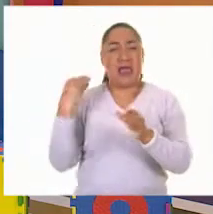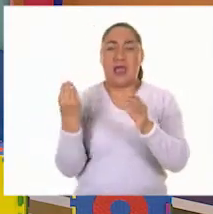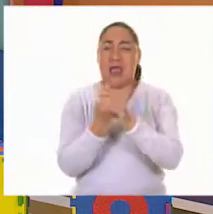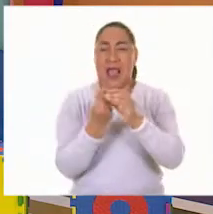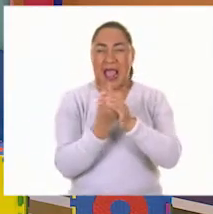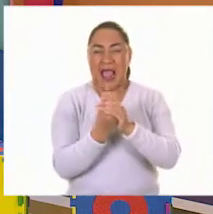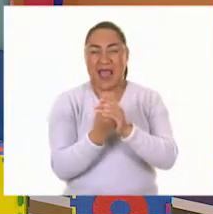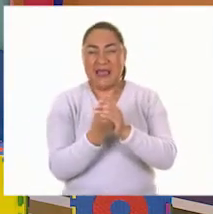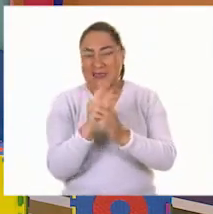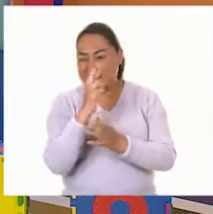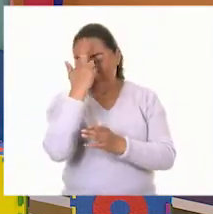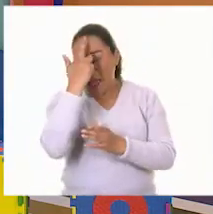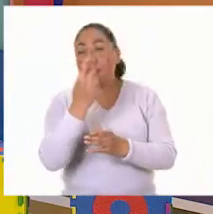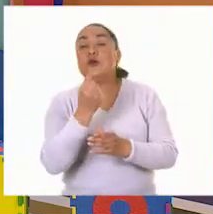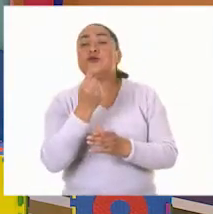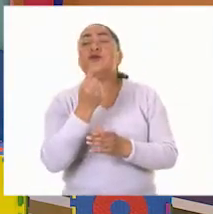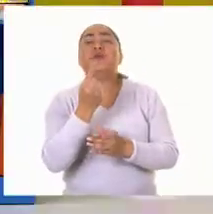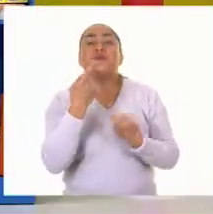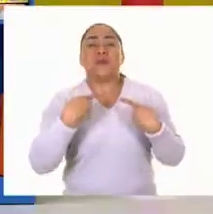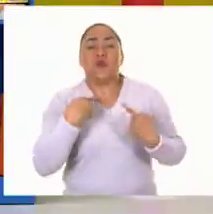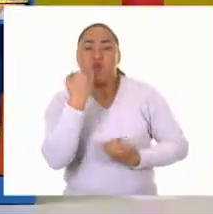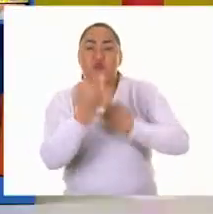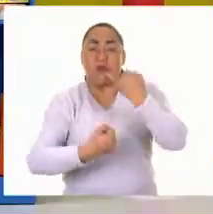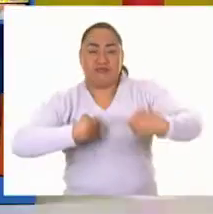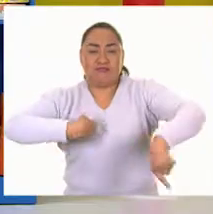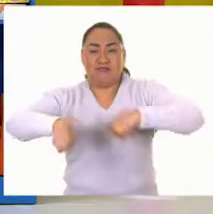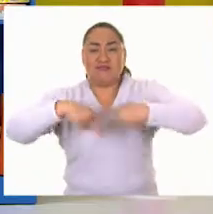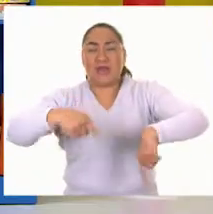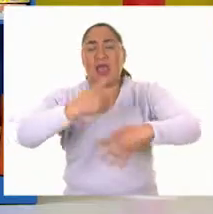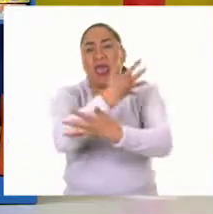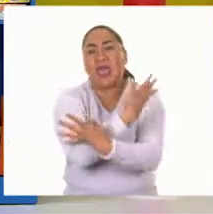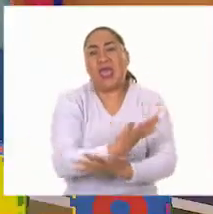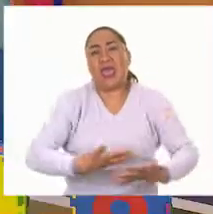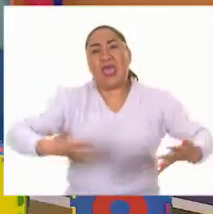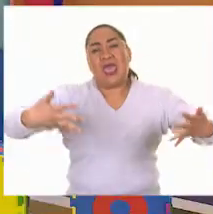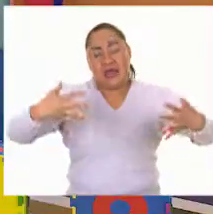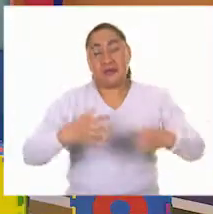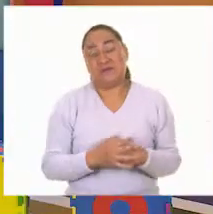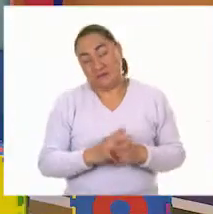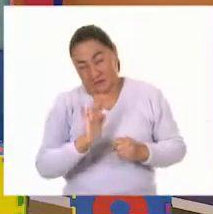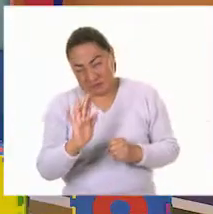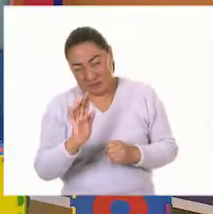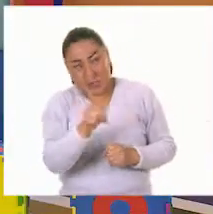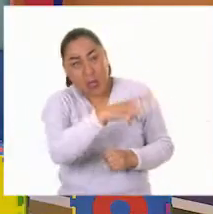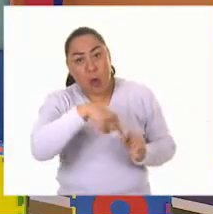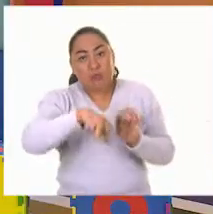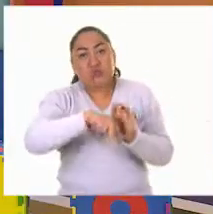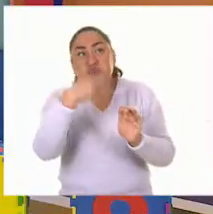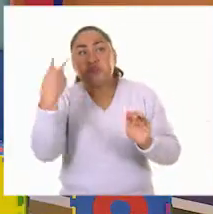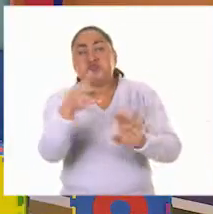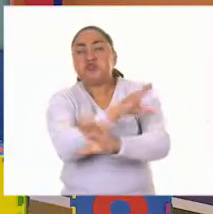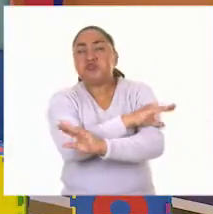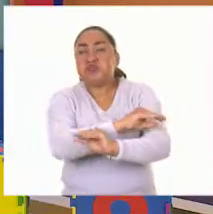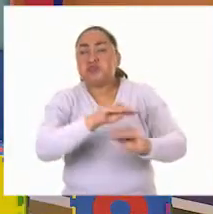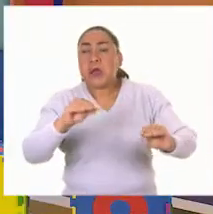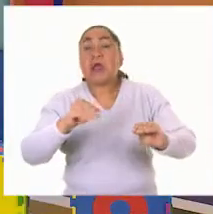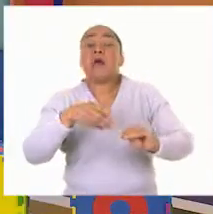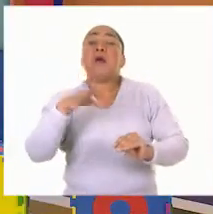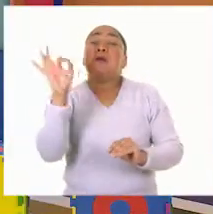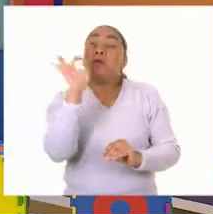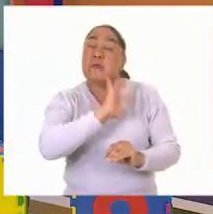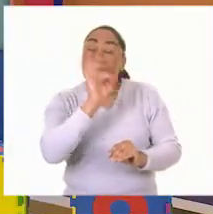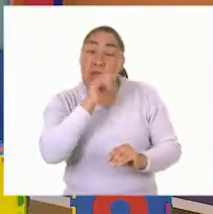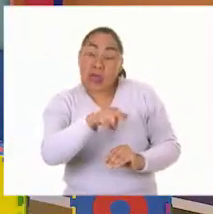llano, en un lugar abierto? Por supuesto. Si en ese lugar empiezan a construir edificios o ponen una